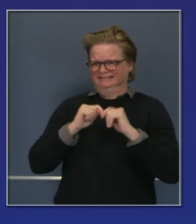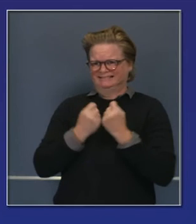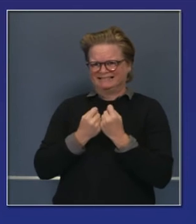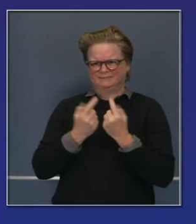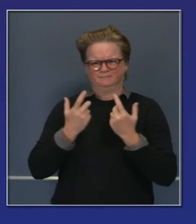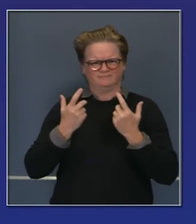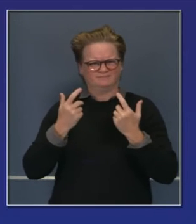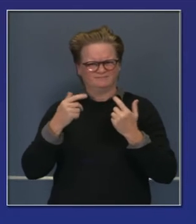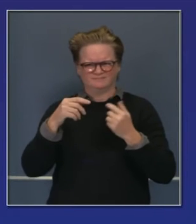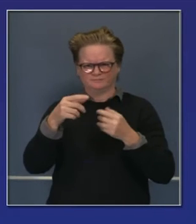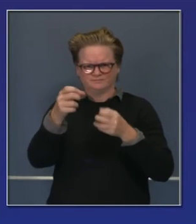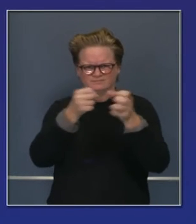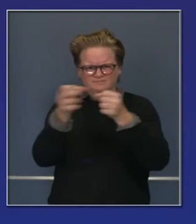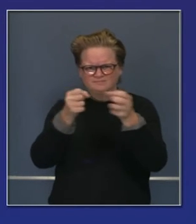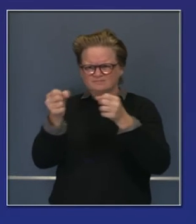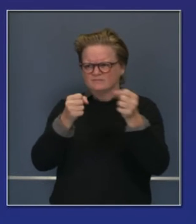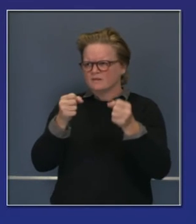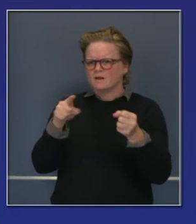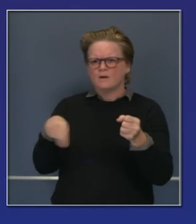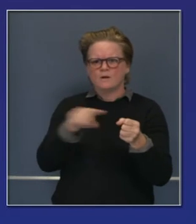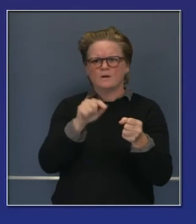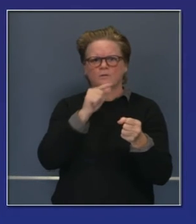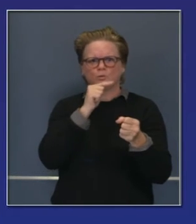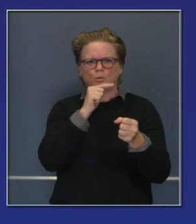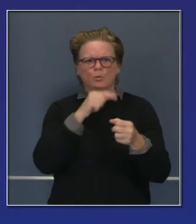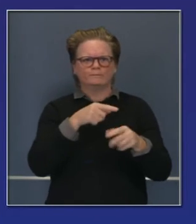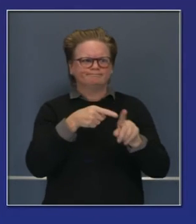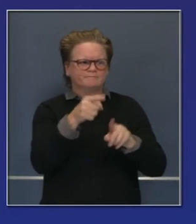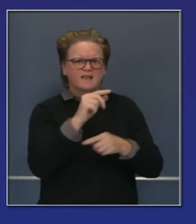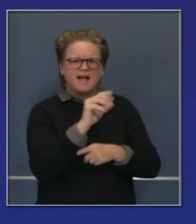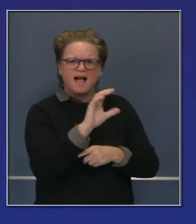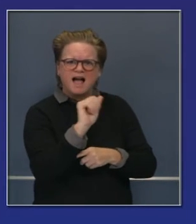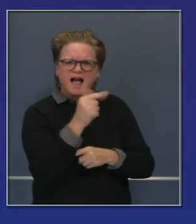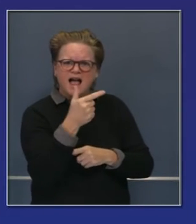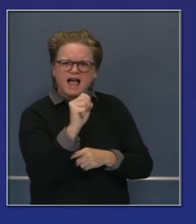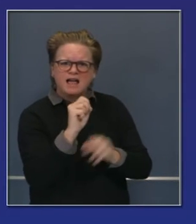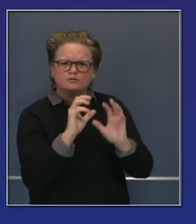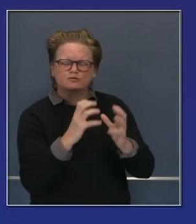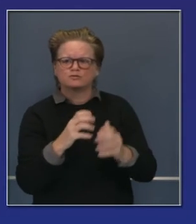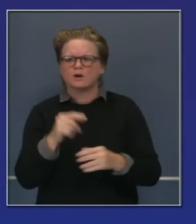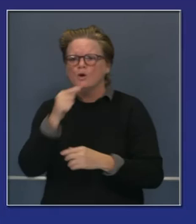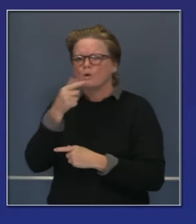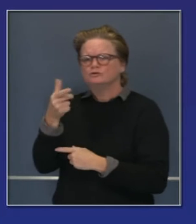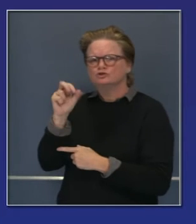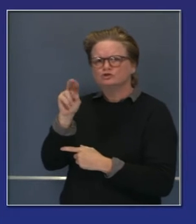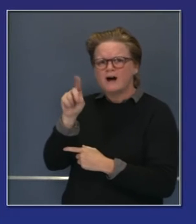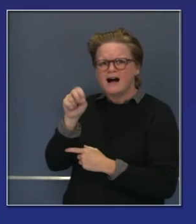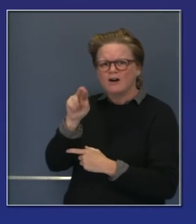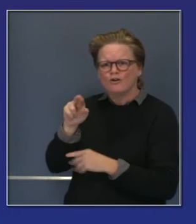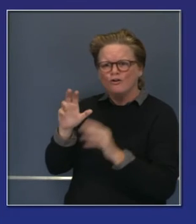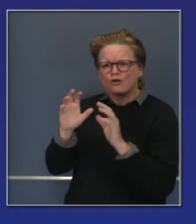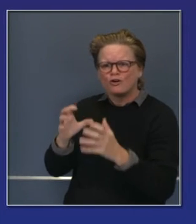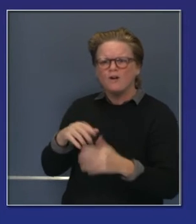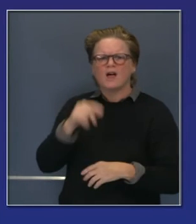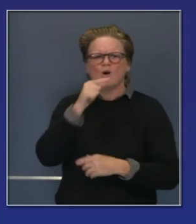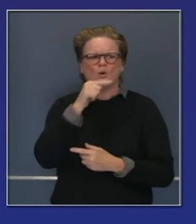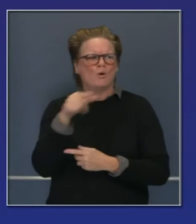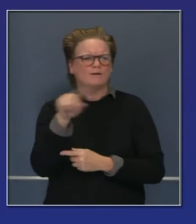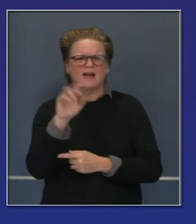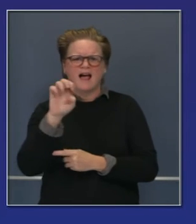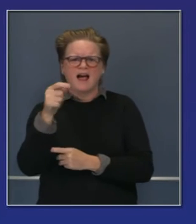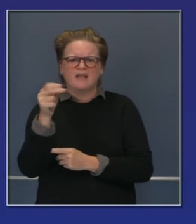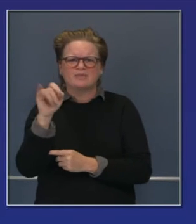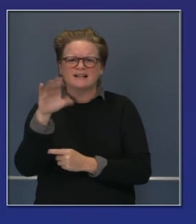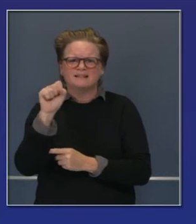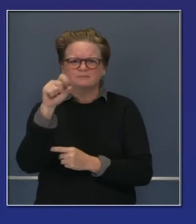y otros en este grupo de trabajo para trabajar junto con la administración, la administración actual y la administración próxima